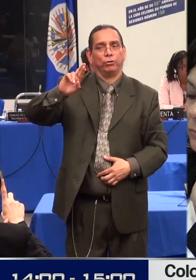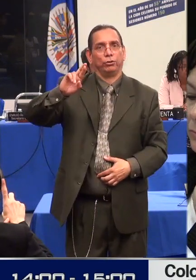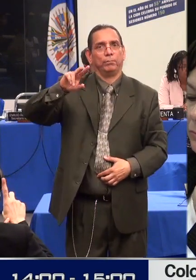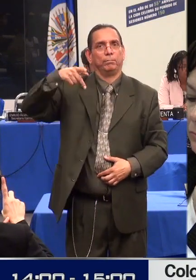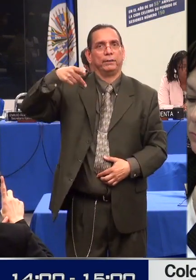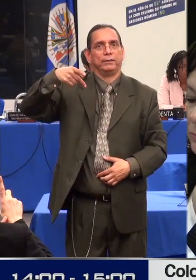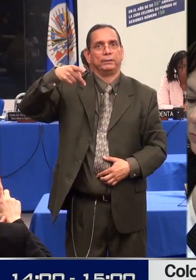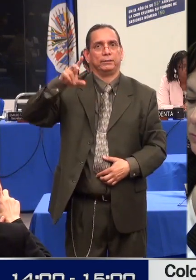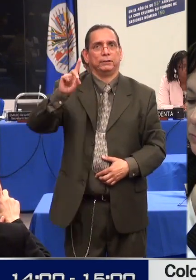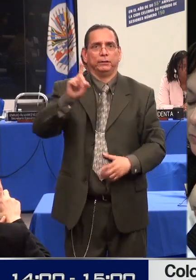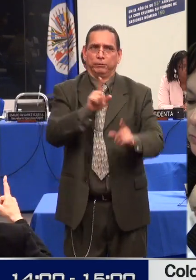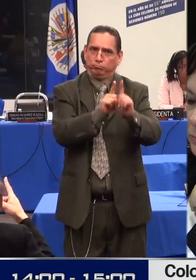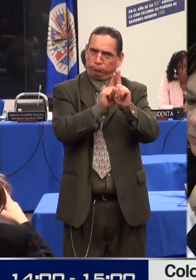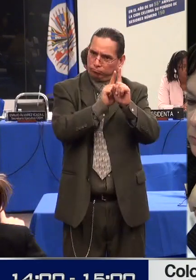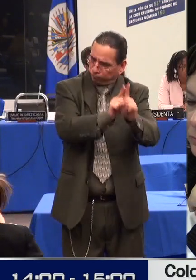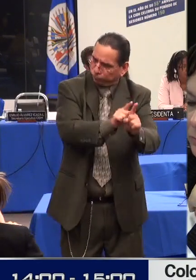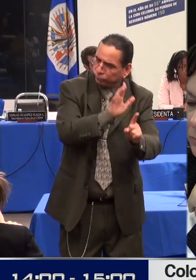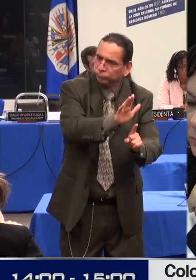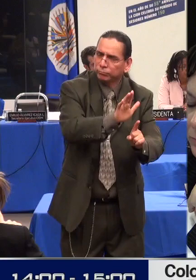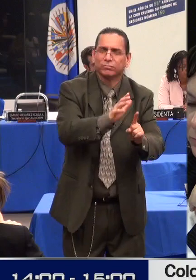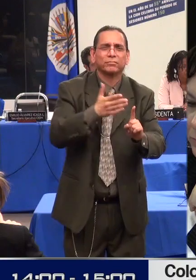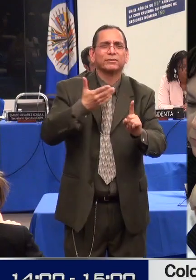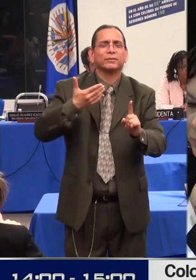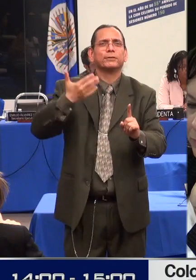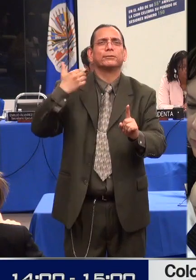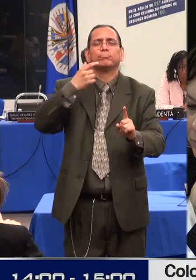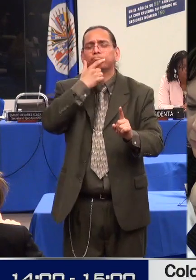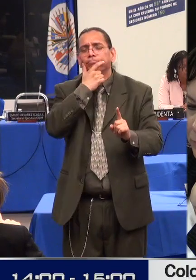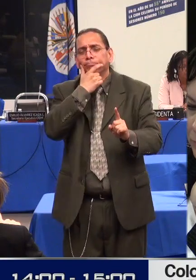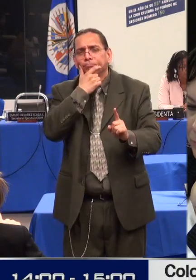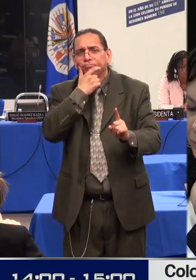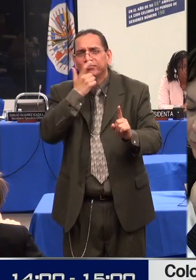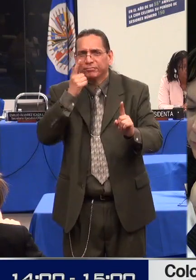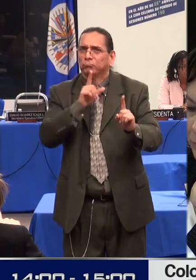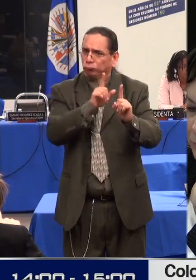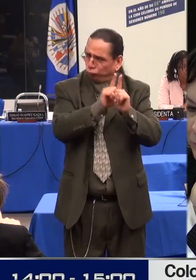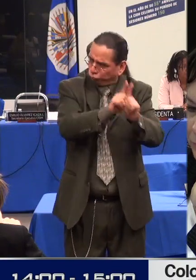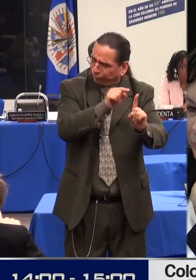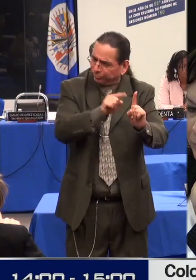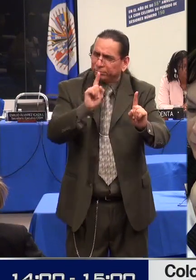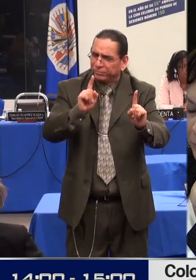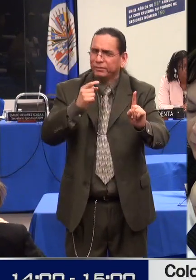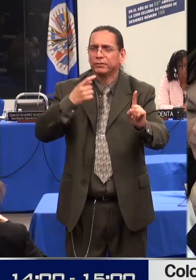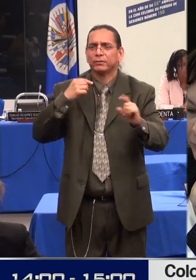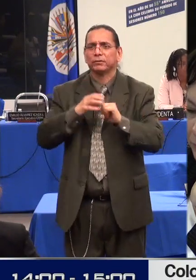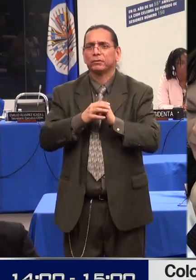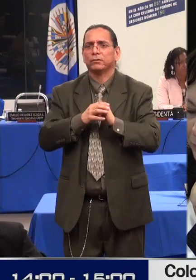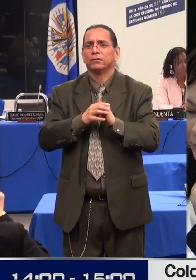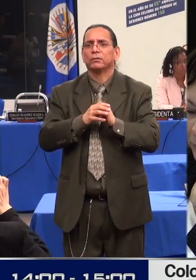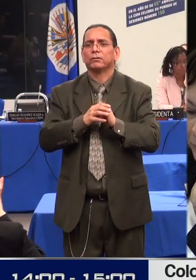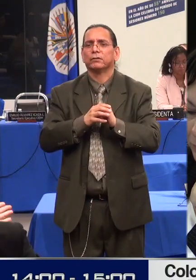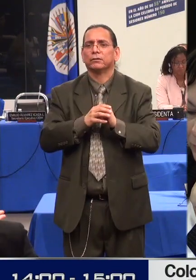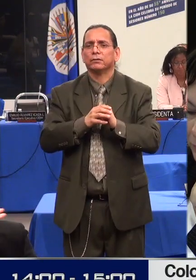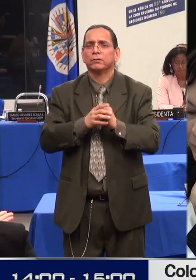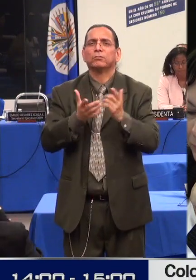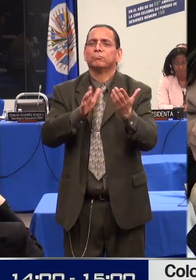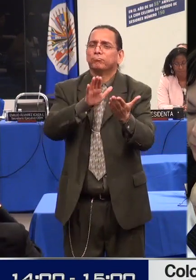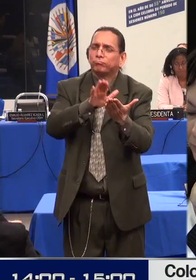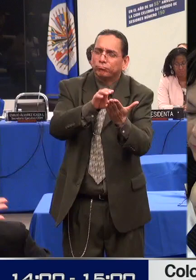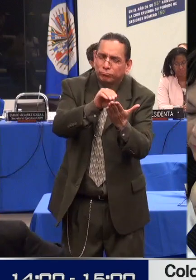de diciembre de 2013, en el que se fijó la Política Pública Nacional de Discapacidad e Inclusión Social.